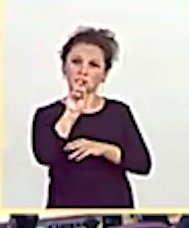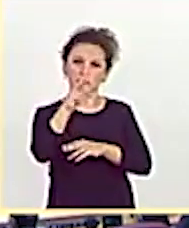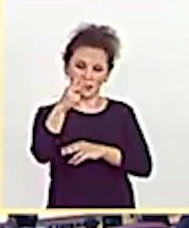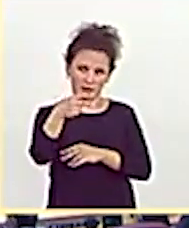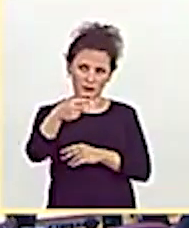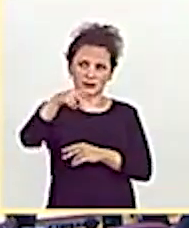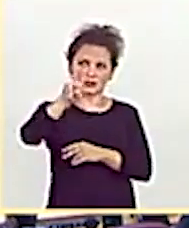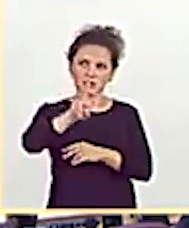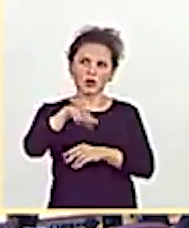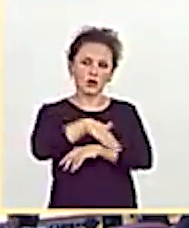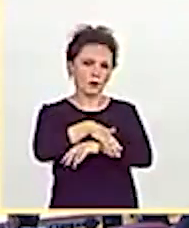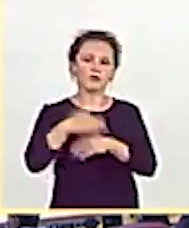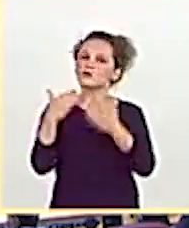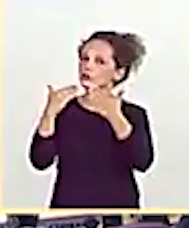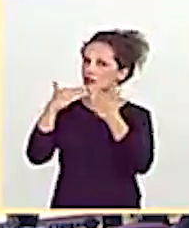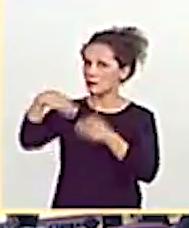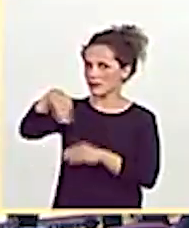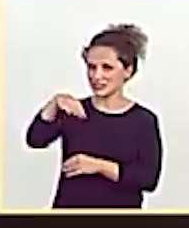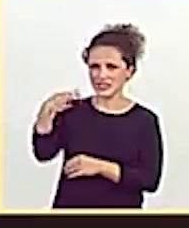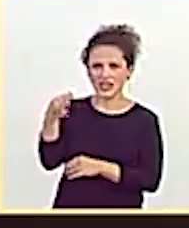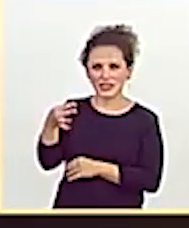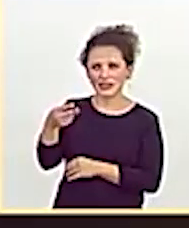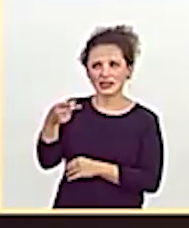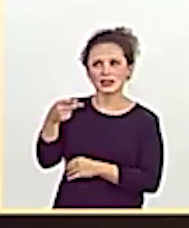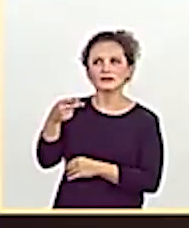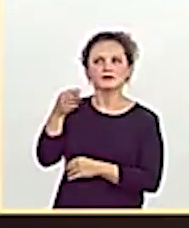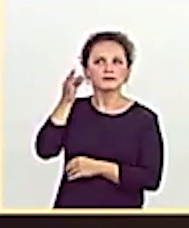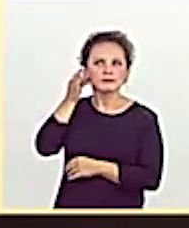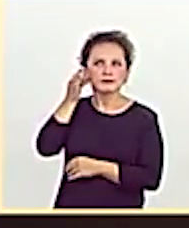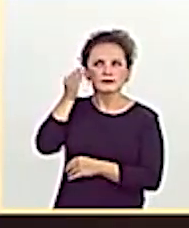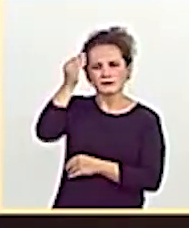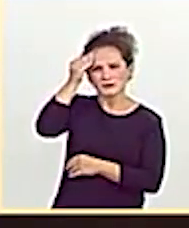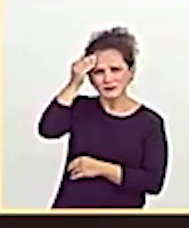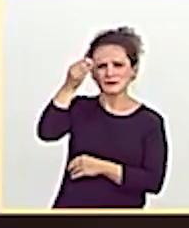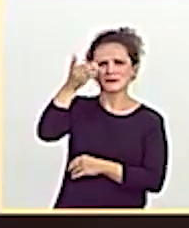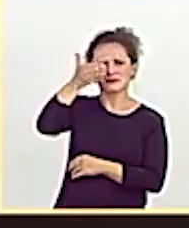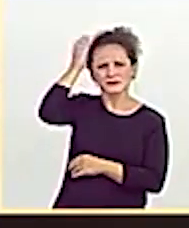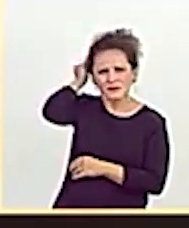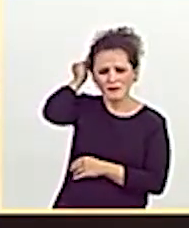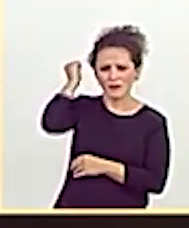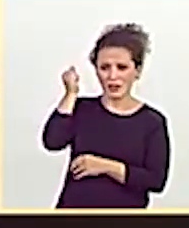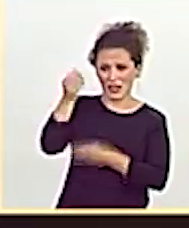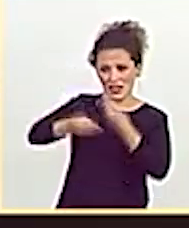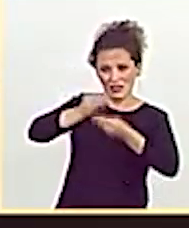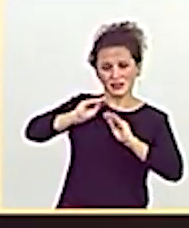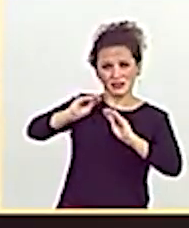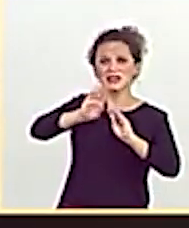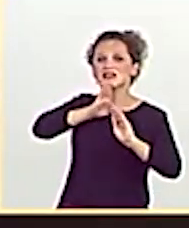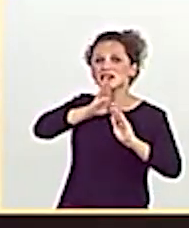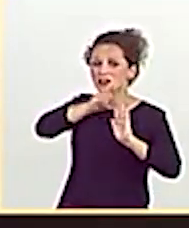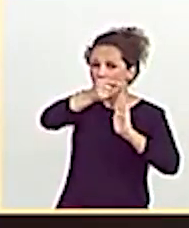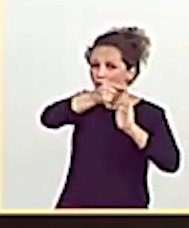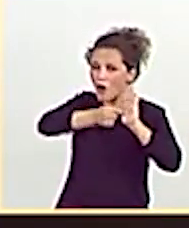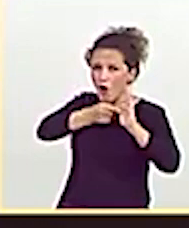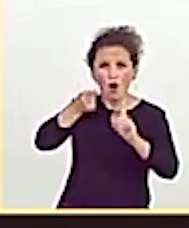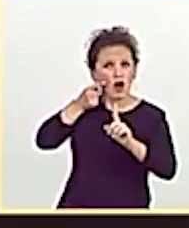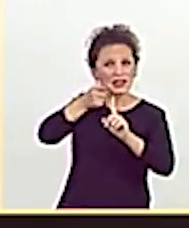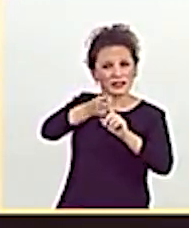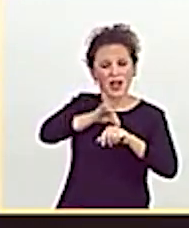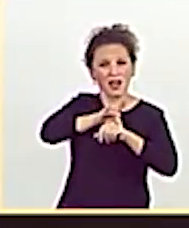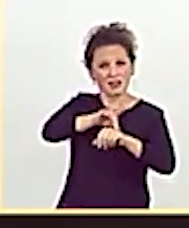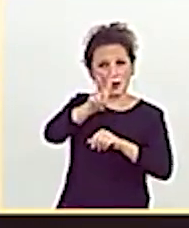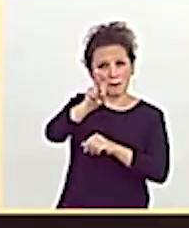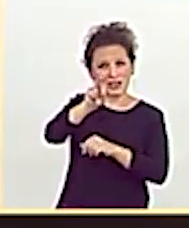Muchas gracias, presidenta. ¿Considera el vicepresidente Iglesias que sus actuaciones van en línea del cumplimiento de los objetivos de la Agenda